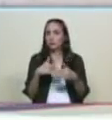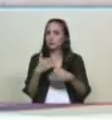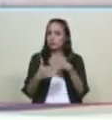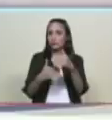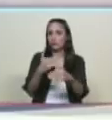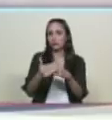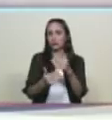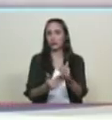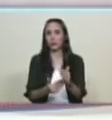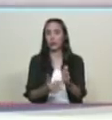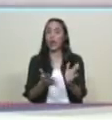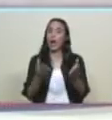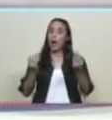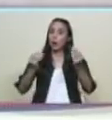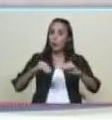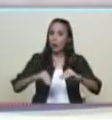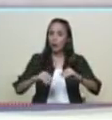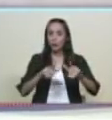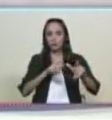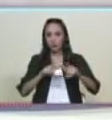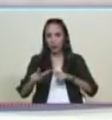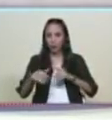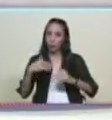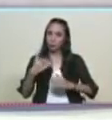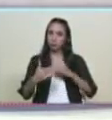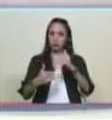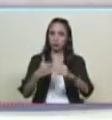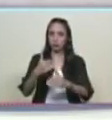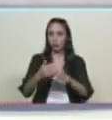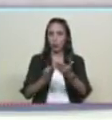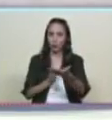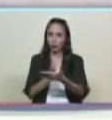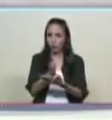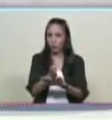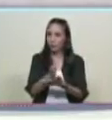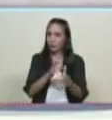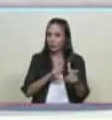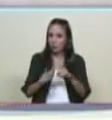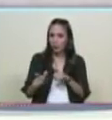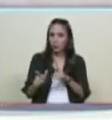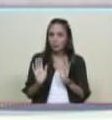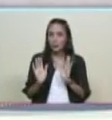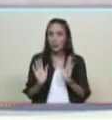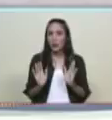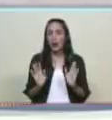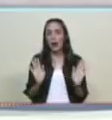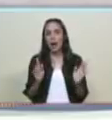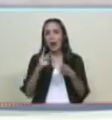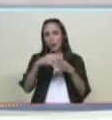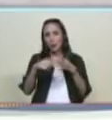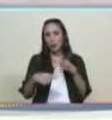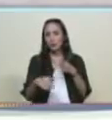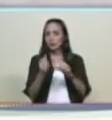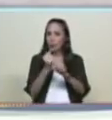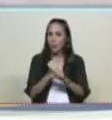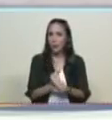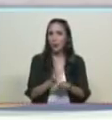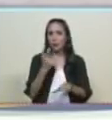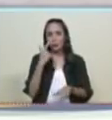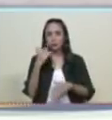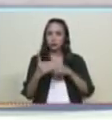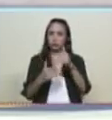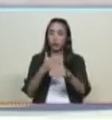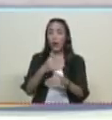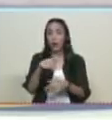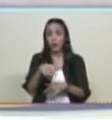logramos un acuerdo bien avanzado progresista que da plenas garantías para que